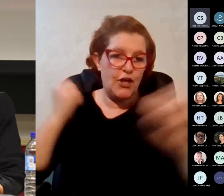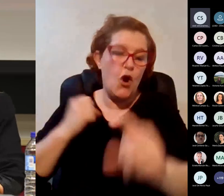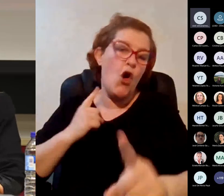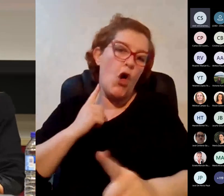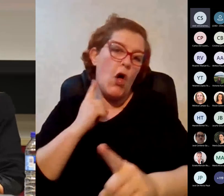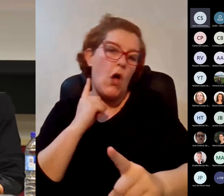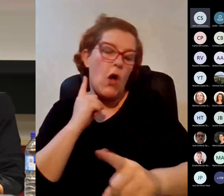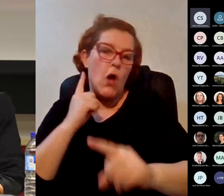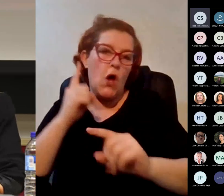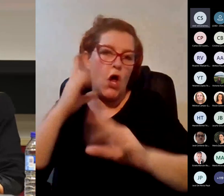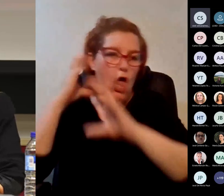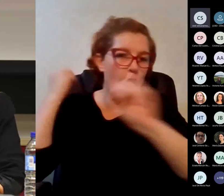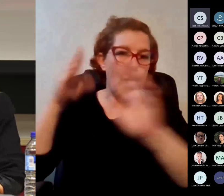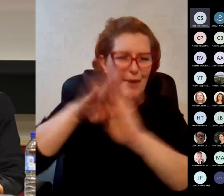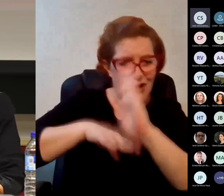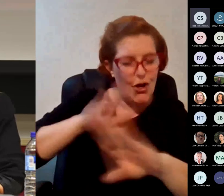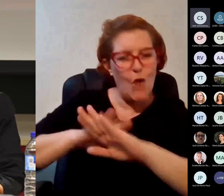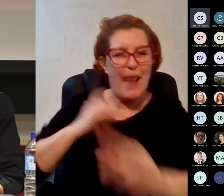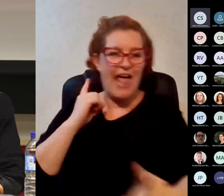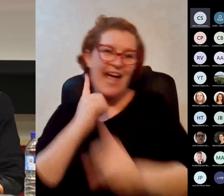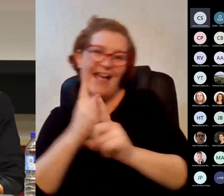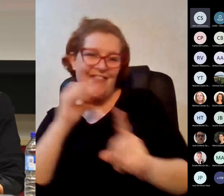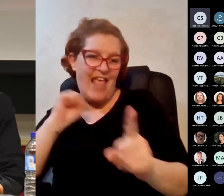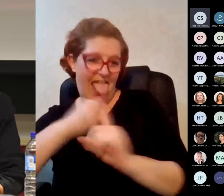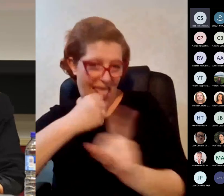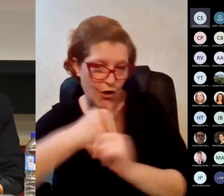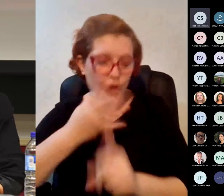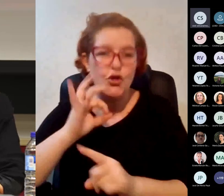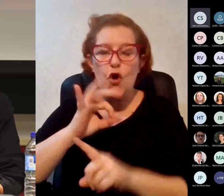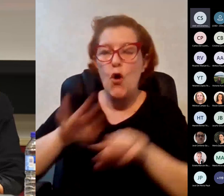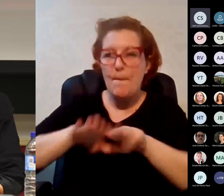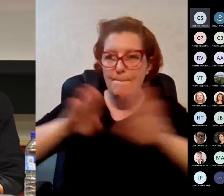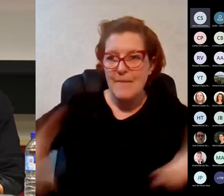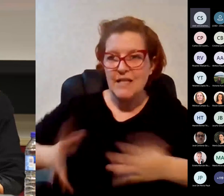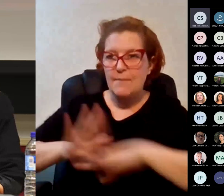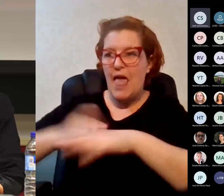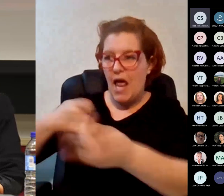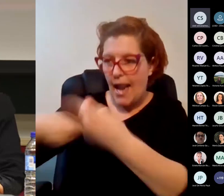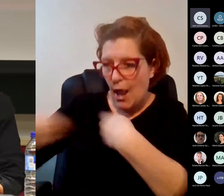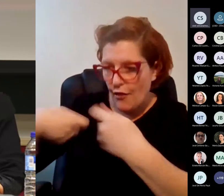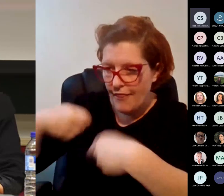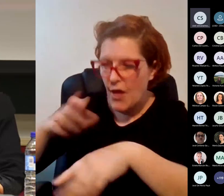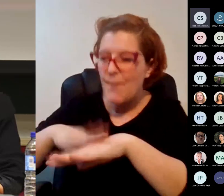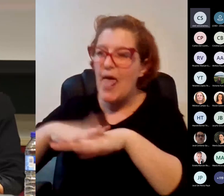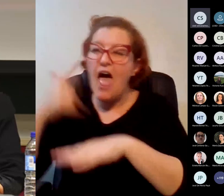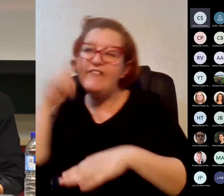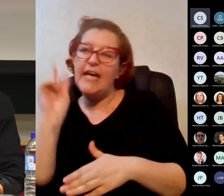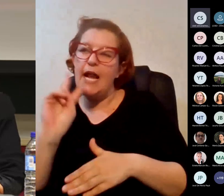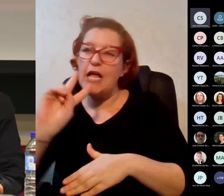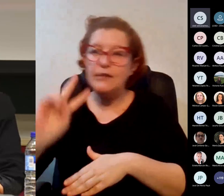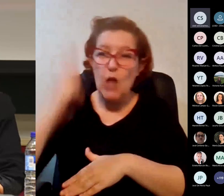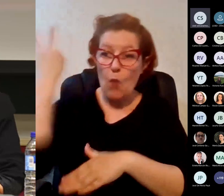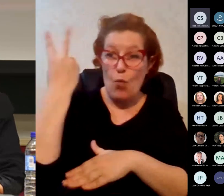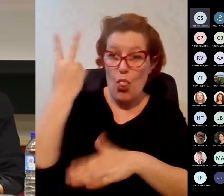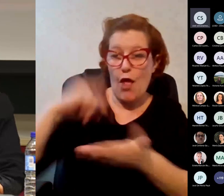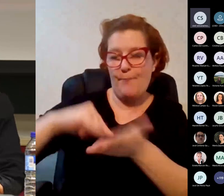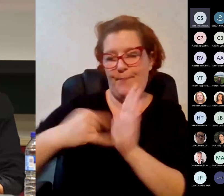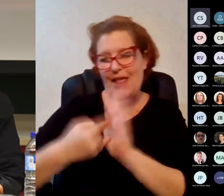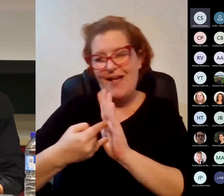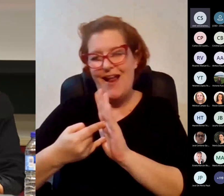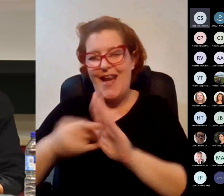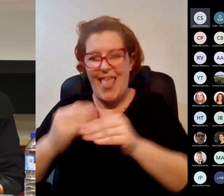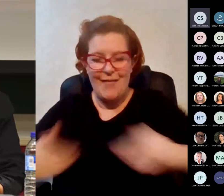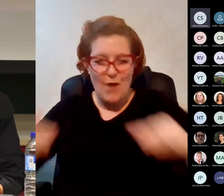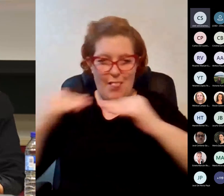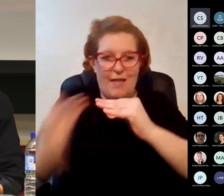o la mesa de negociación que se está planteando para el segundo plan de igualdad o dentro de la unidad de igualdad